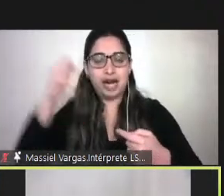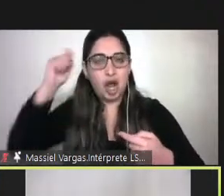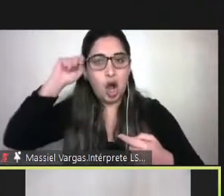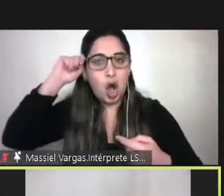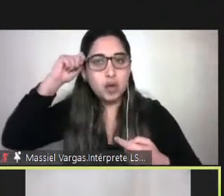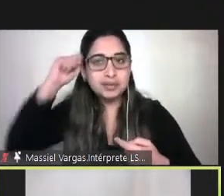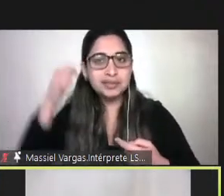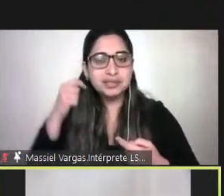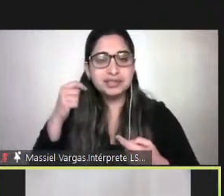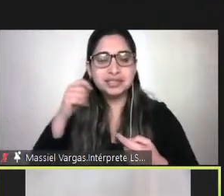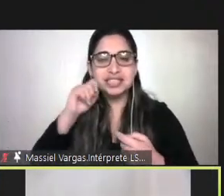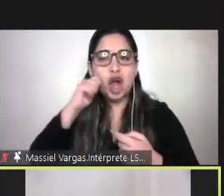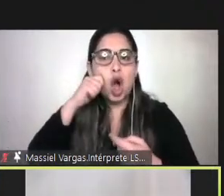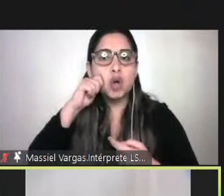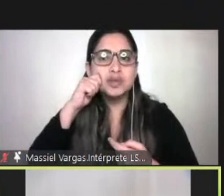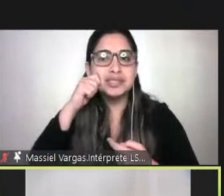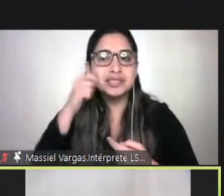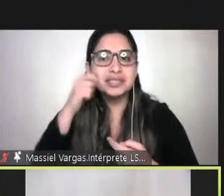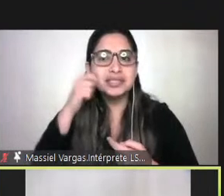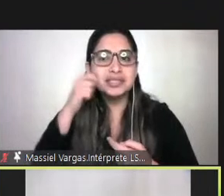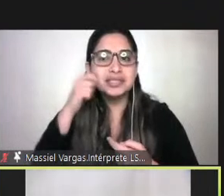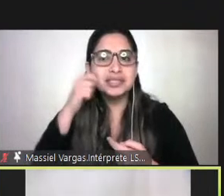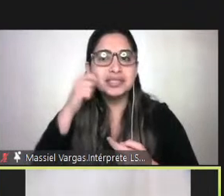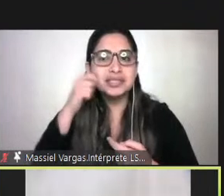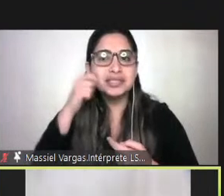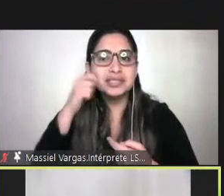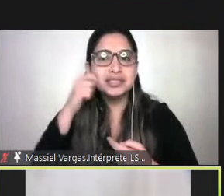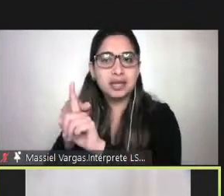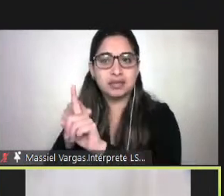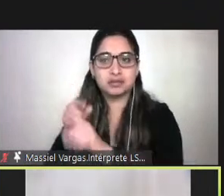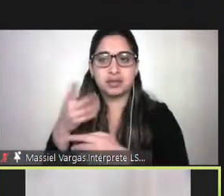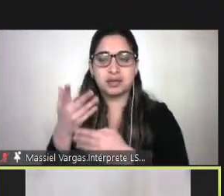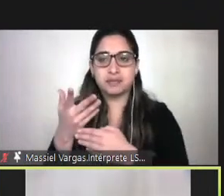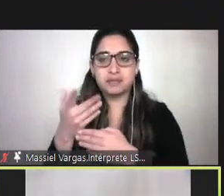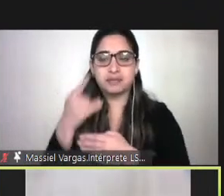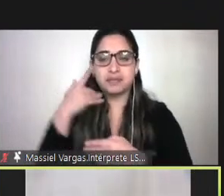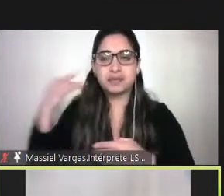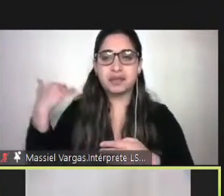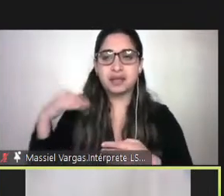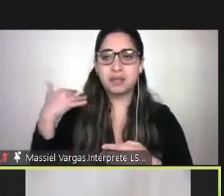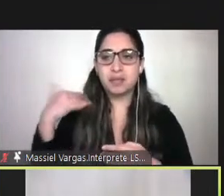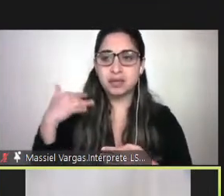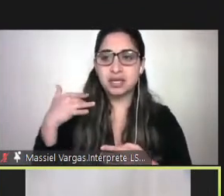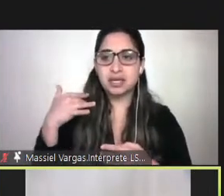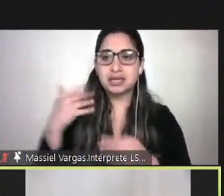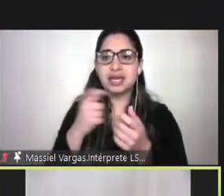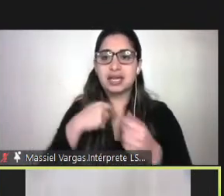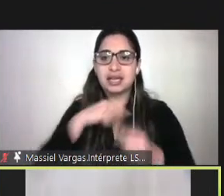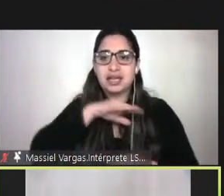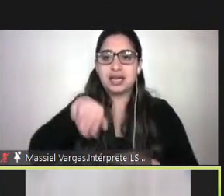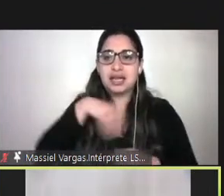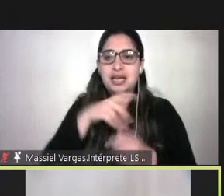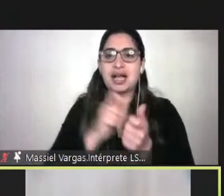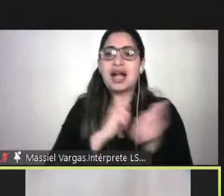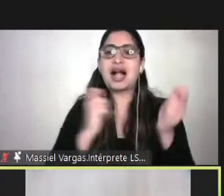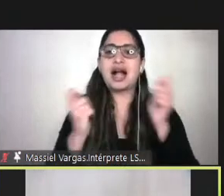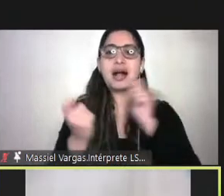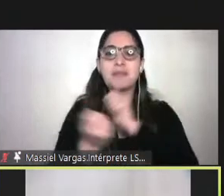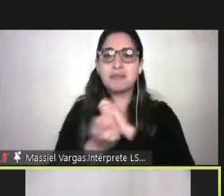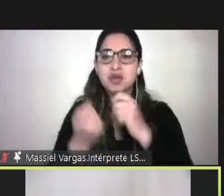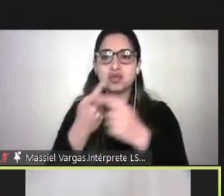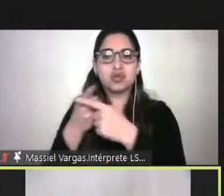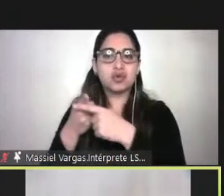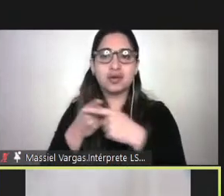otro que yo tengo entonces es muy importante que nosotros también seamos agentes de cambio al socializar que no es